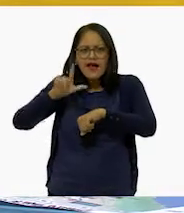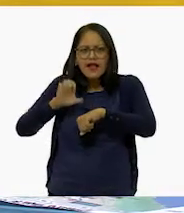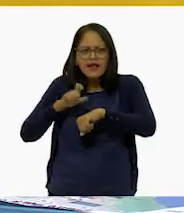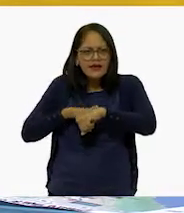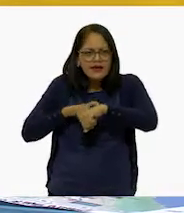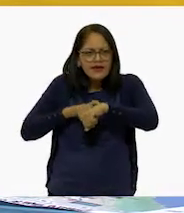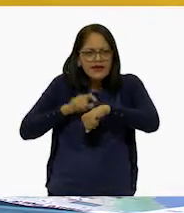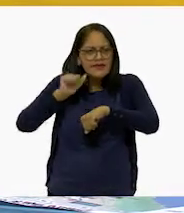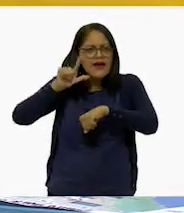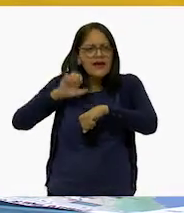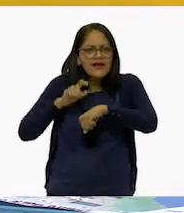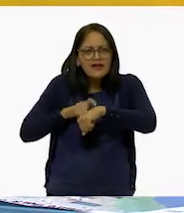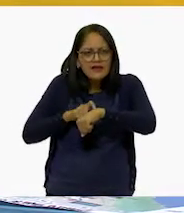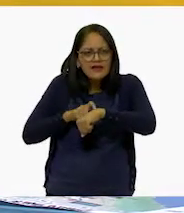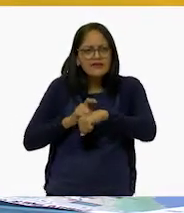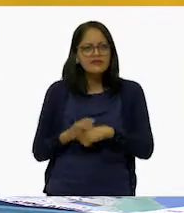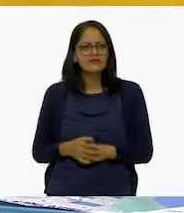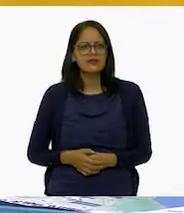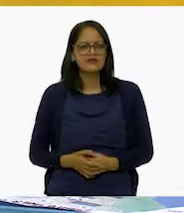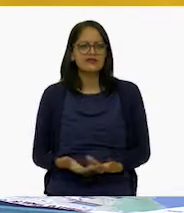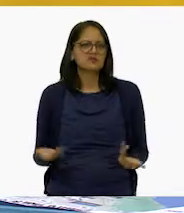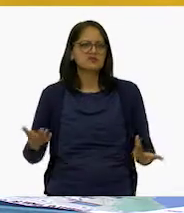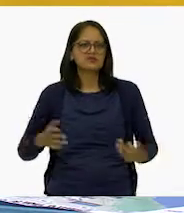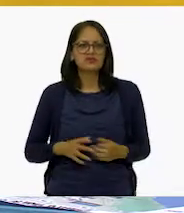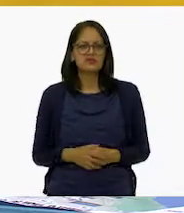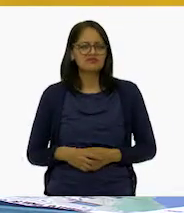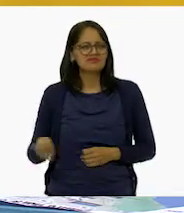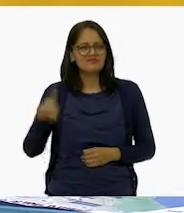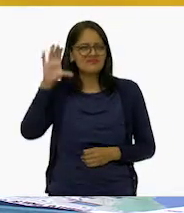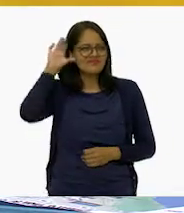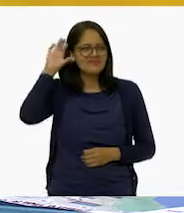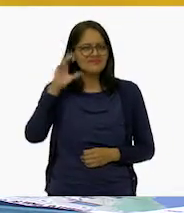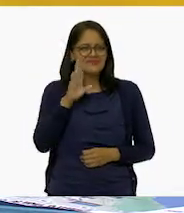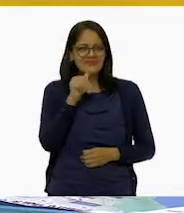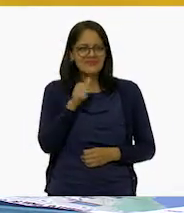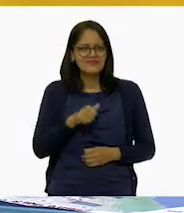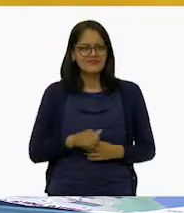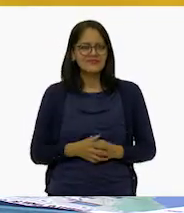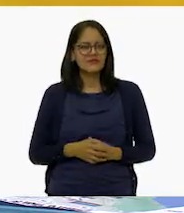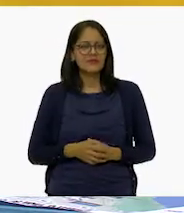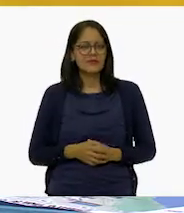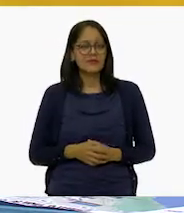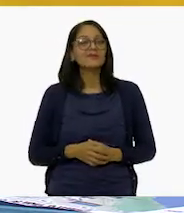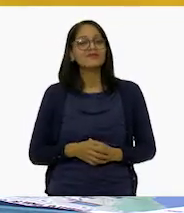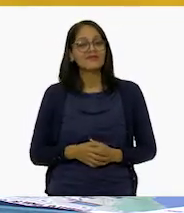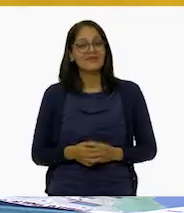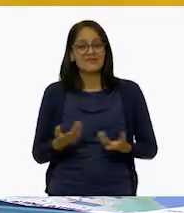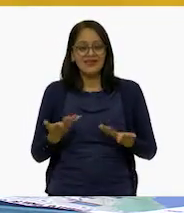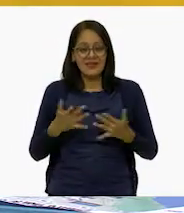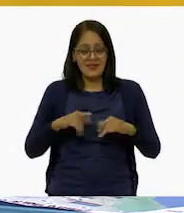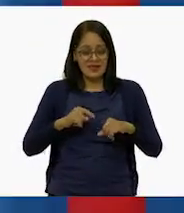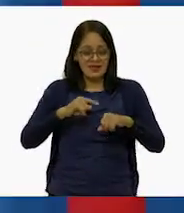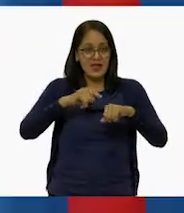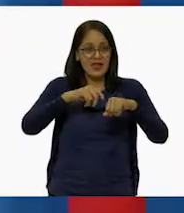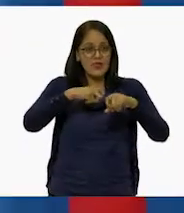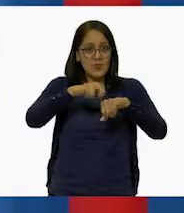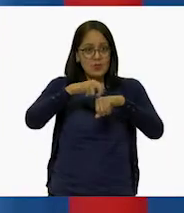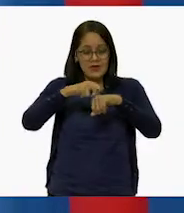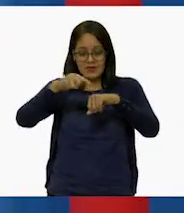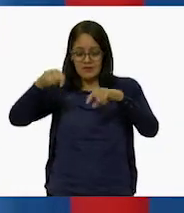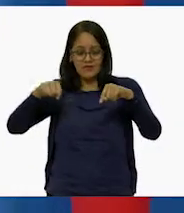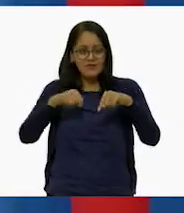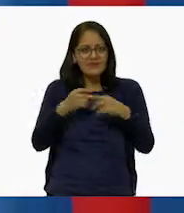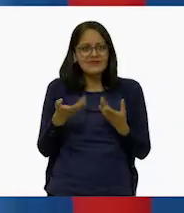¡Ale! Uy, ya no nos escucha, maestra. ¿Qué vamos a hacer con las coordenadas? ¡Mmm!